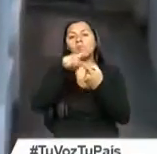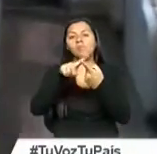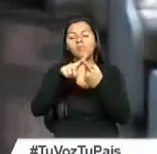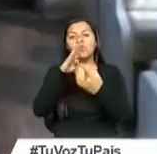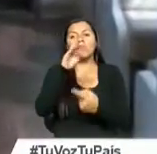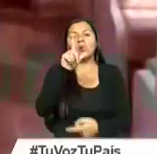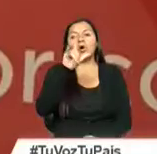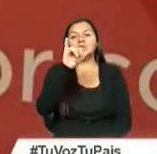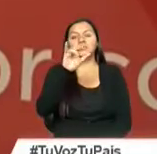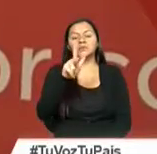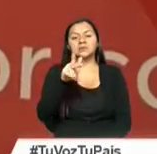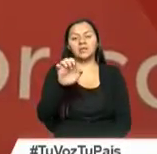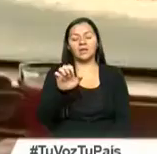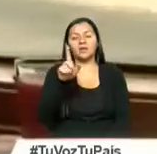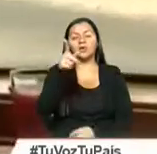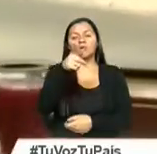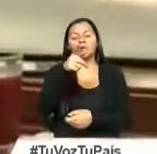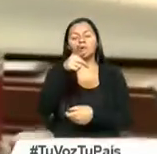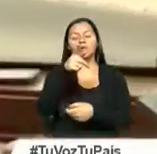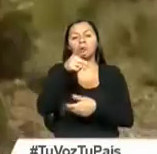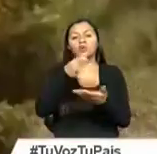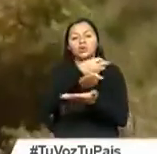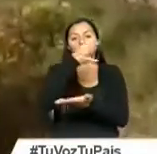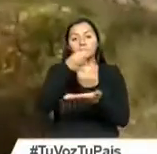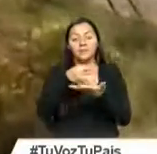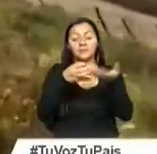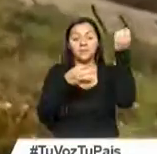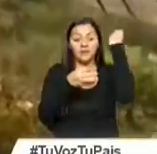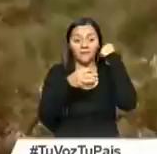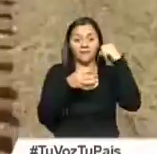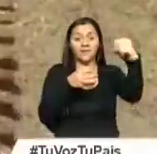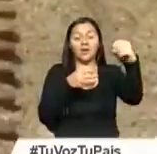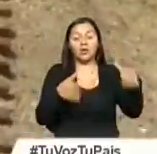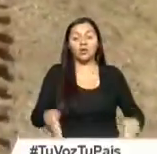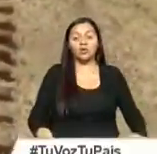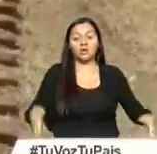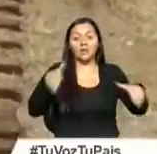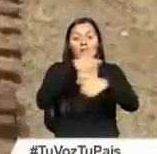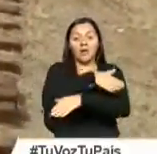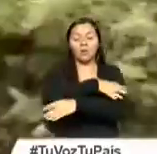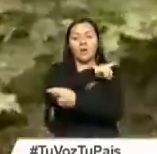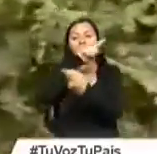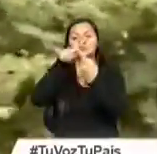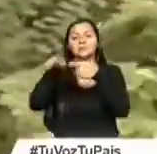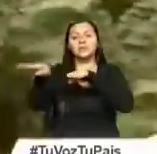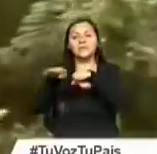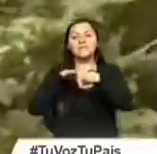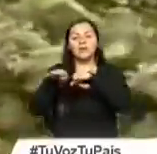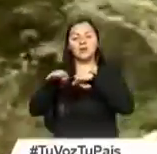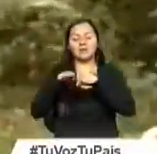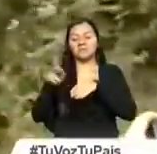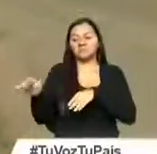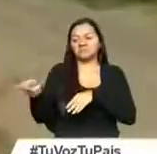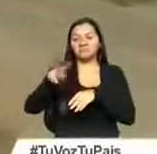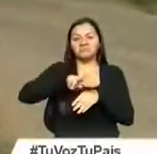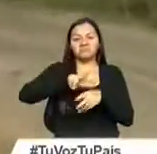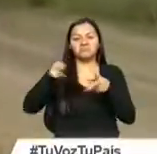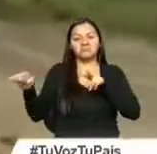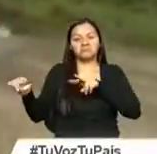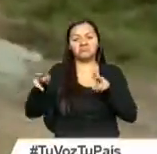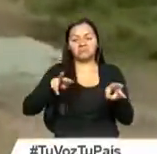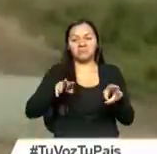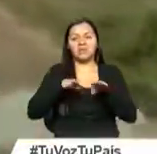Boliche en Cotopaxi y un viaje que va desde la Estación de Otavalo a la Estación de Ibarra, ambas en la provincia de